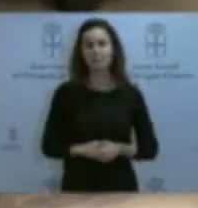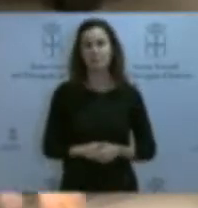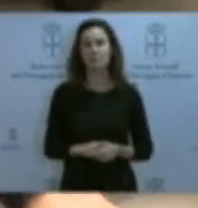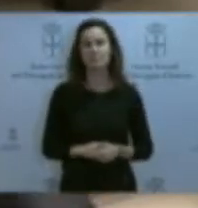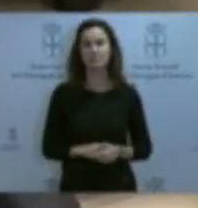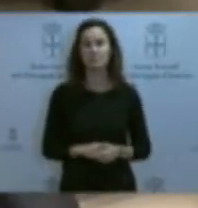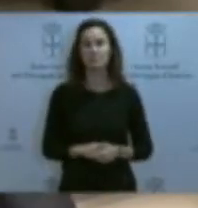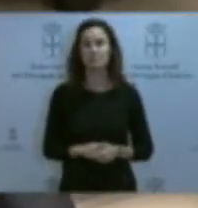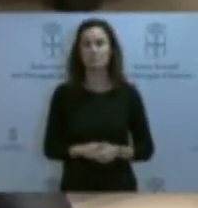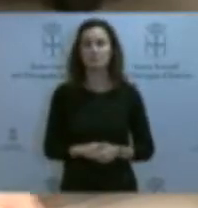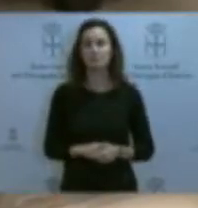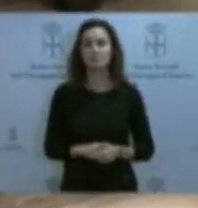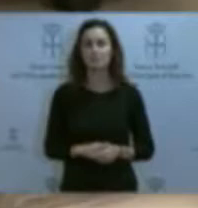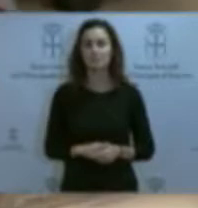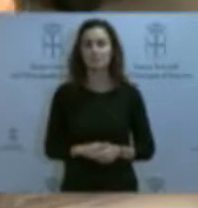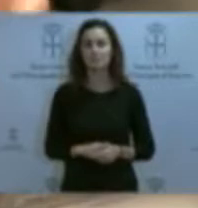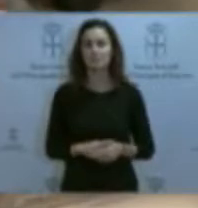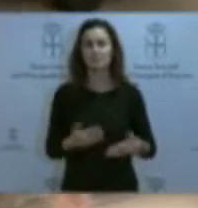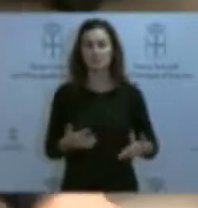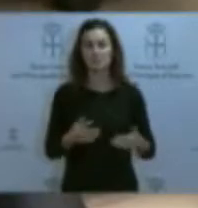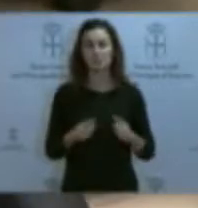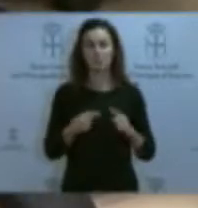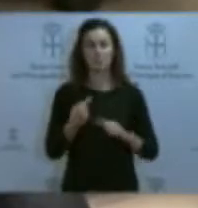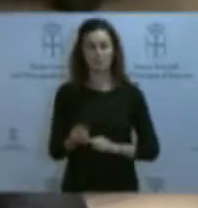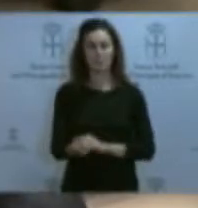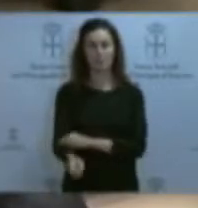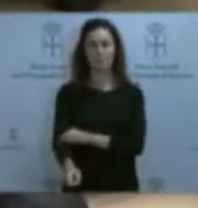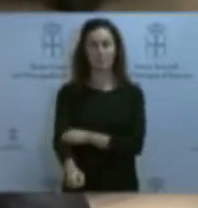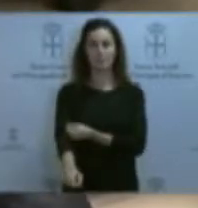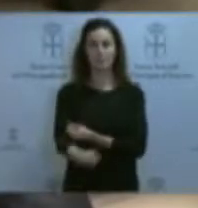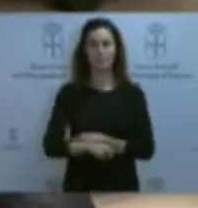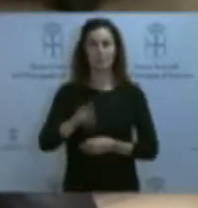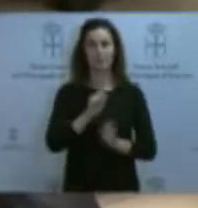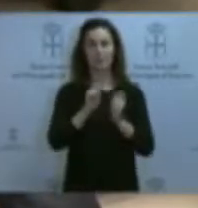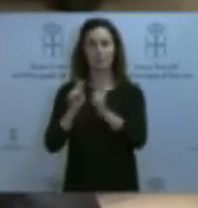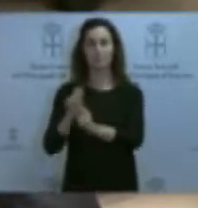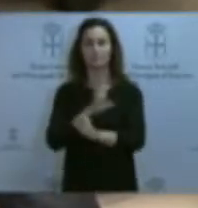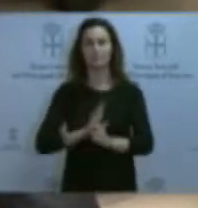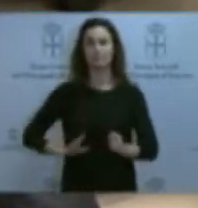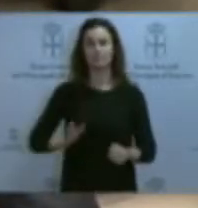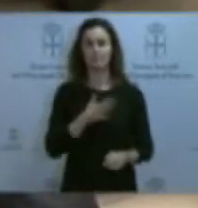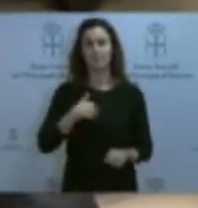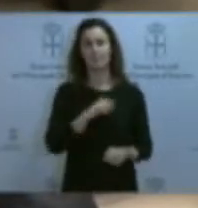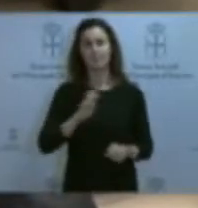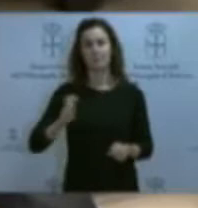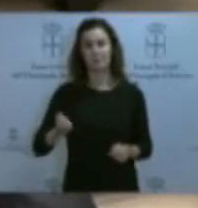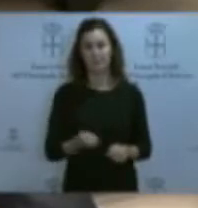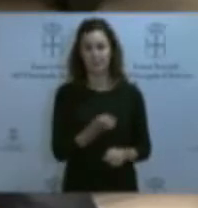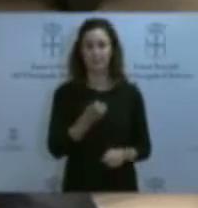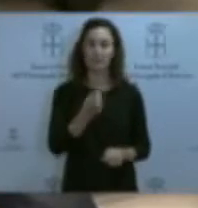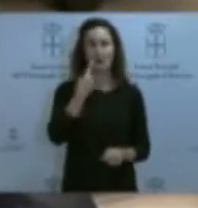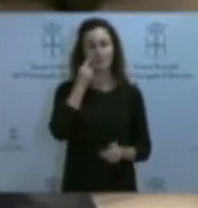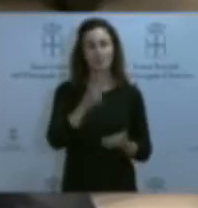Naturalmente, a continuación, se ha procedido a hacer una reasignación temporal de funciones y traspasos de los